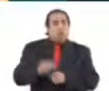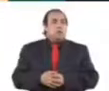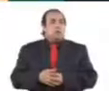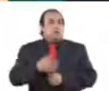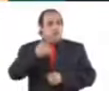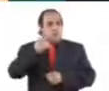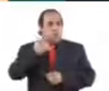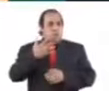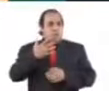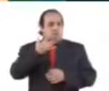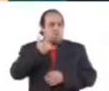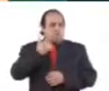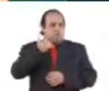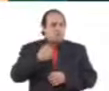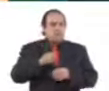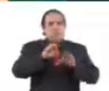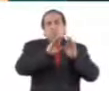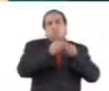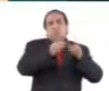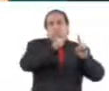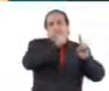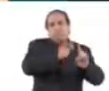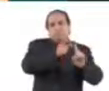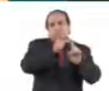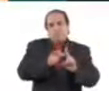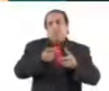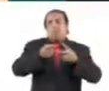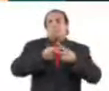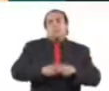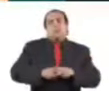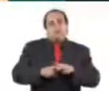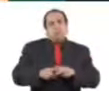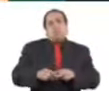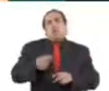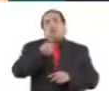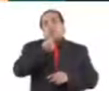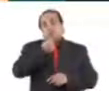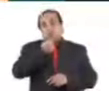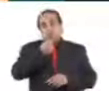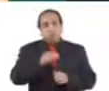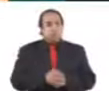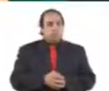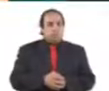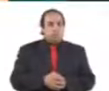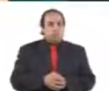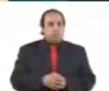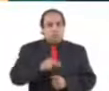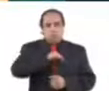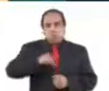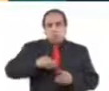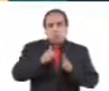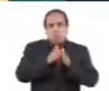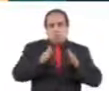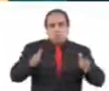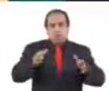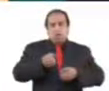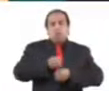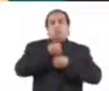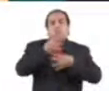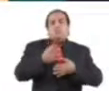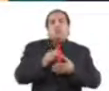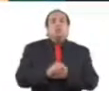estereotipos inicia desde la infancia. Al efecto, ampliamos nuestra oferta editorial